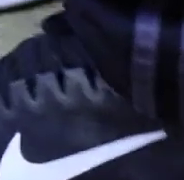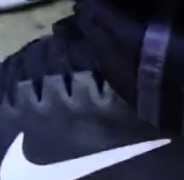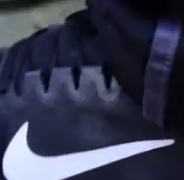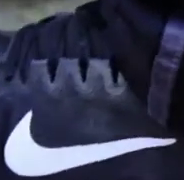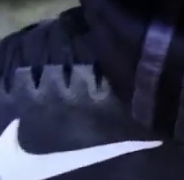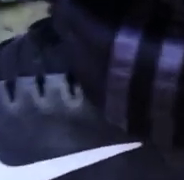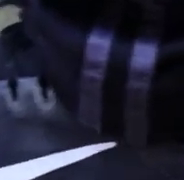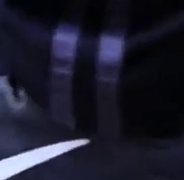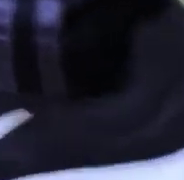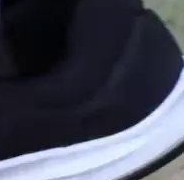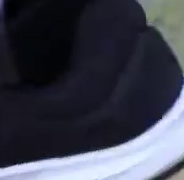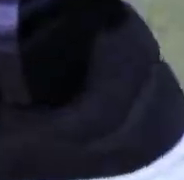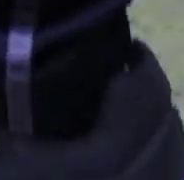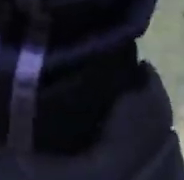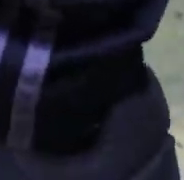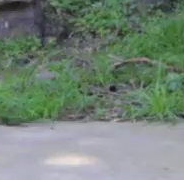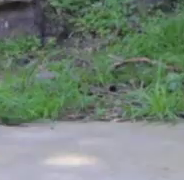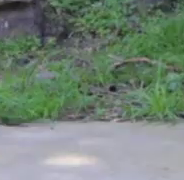más.